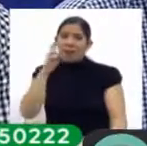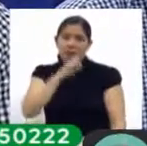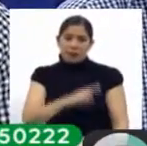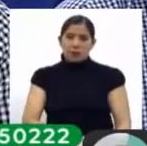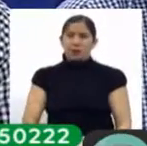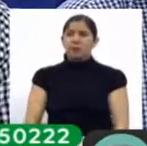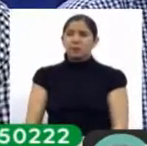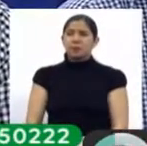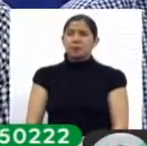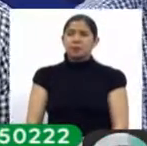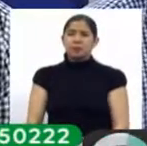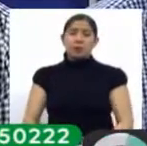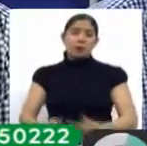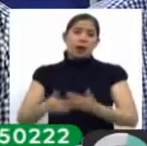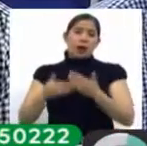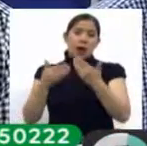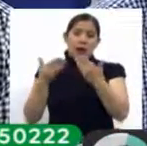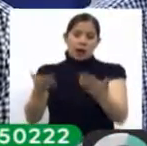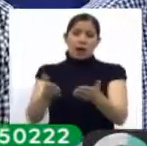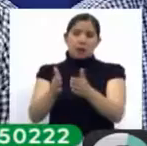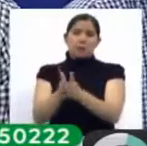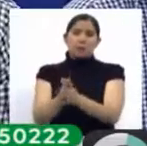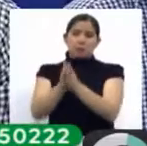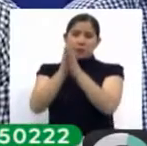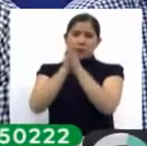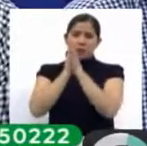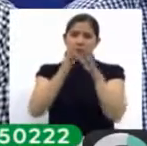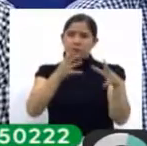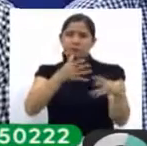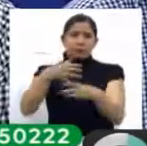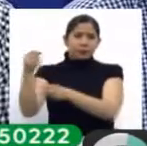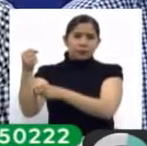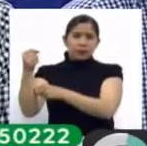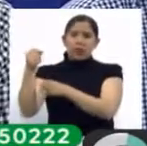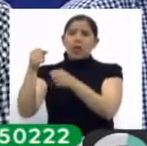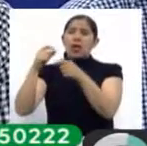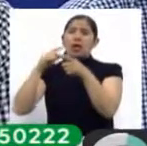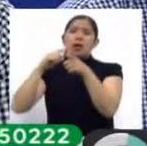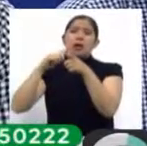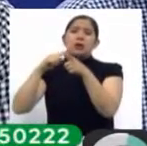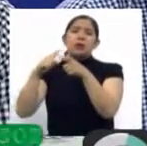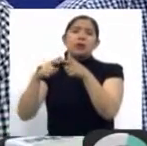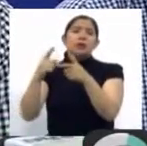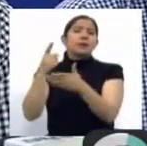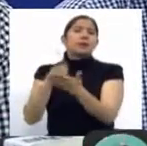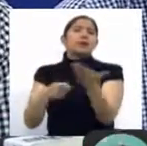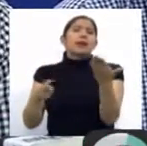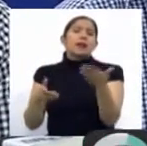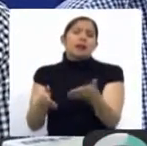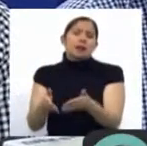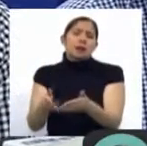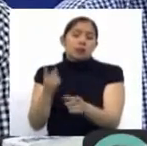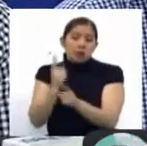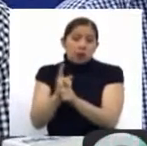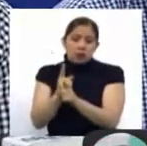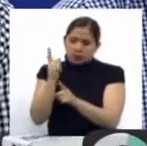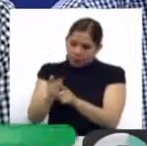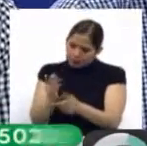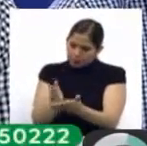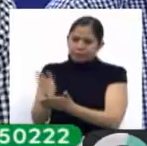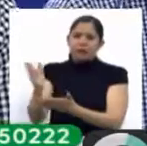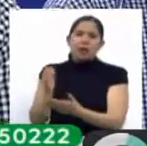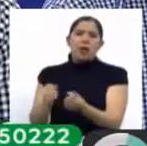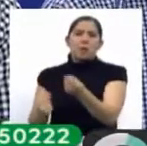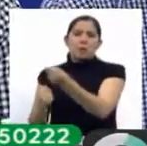claro, habiendo una solicitud de extradición, corresponde que la misma sea viabilizada, dado que